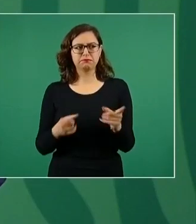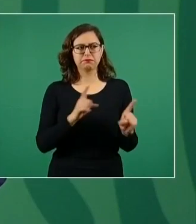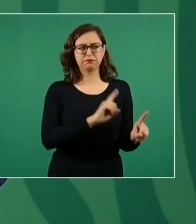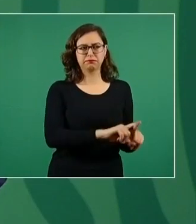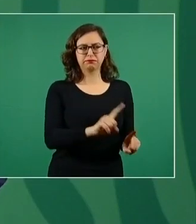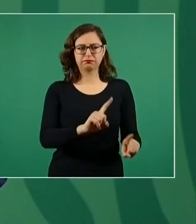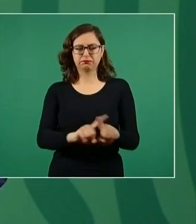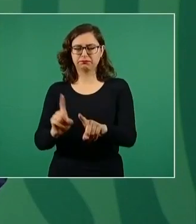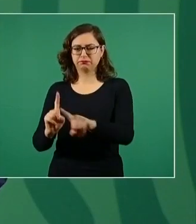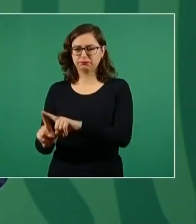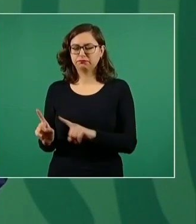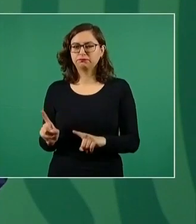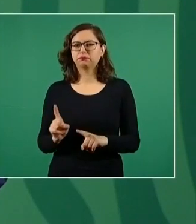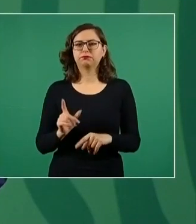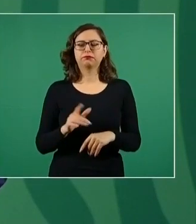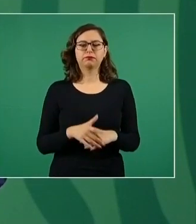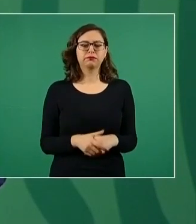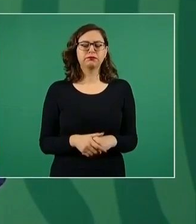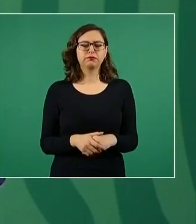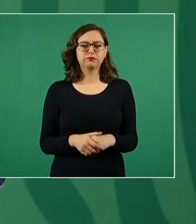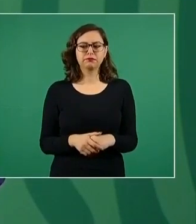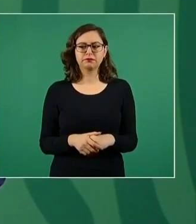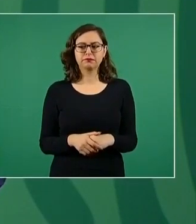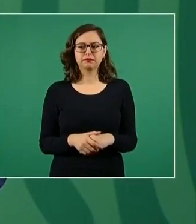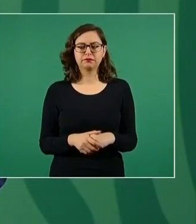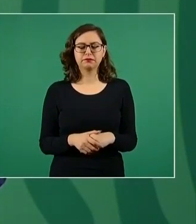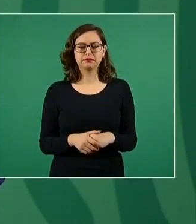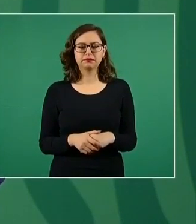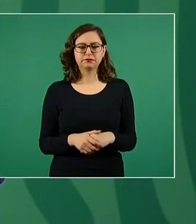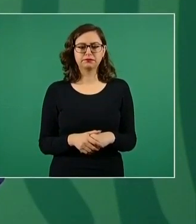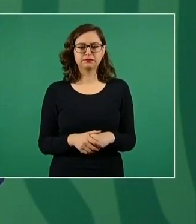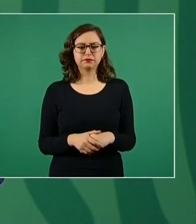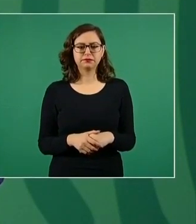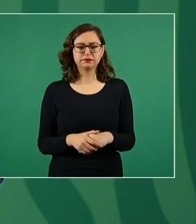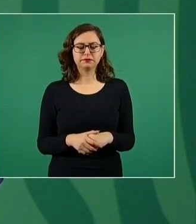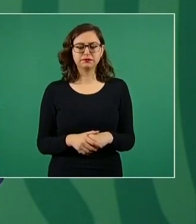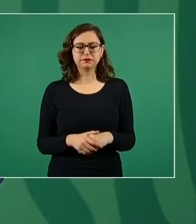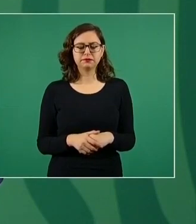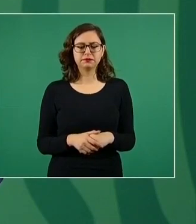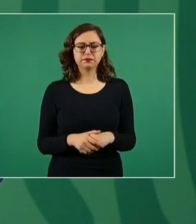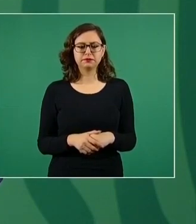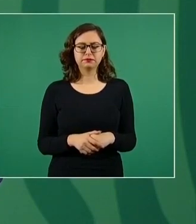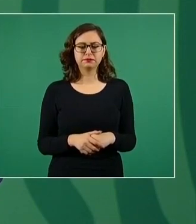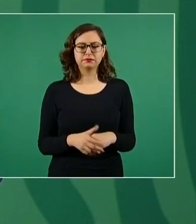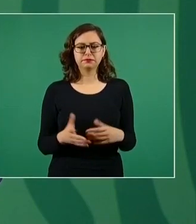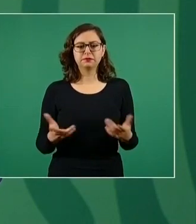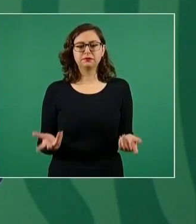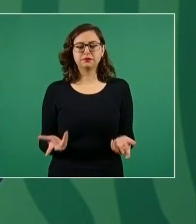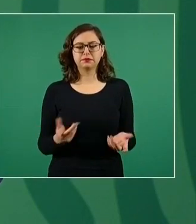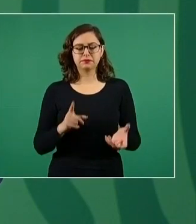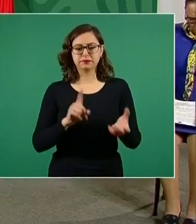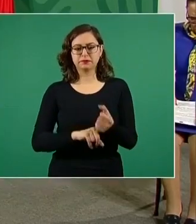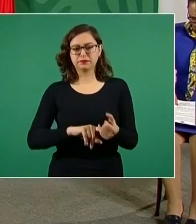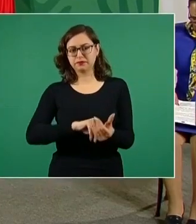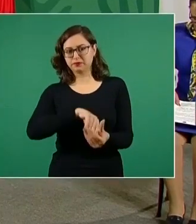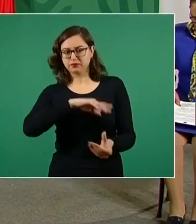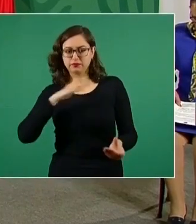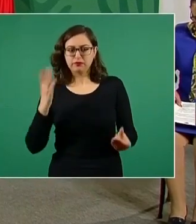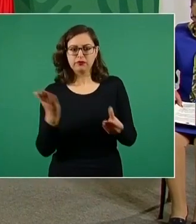se encuentran en los archivos